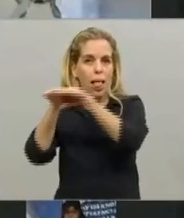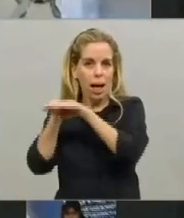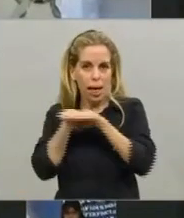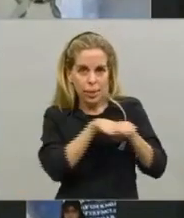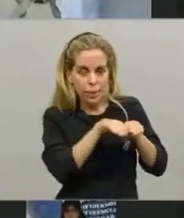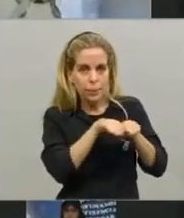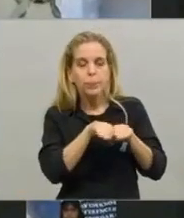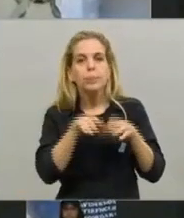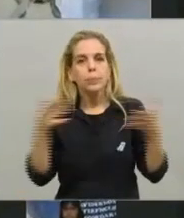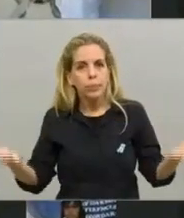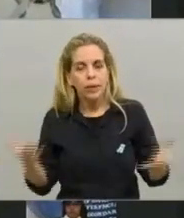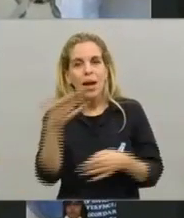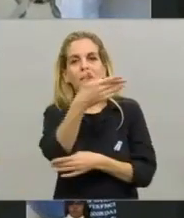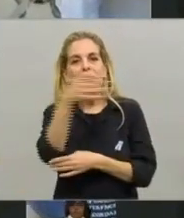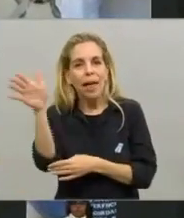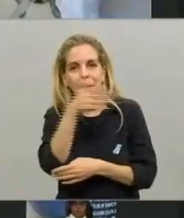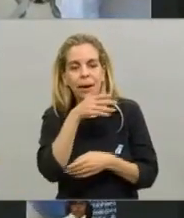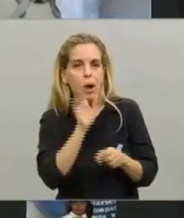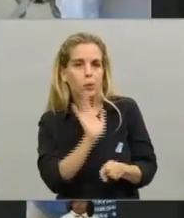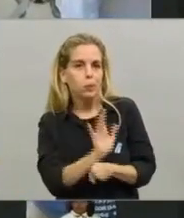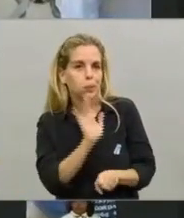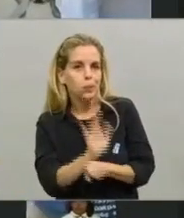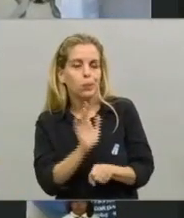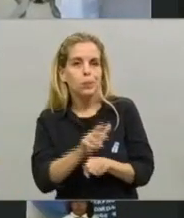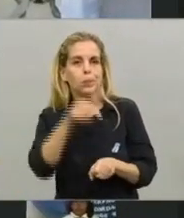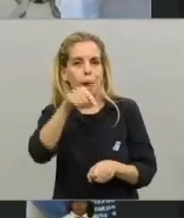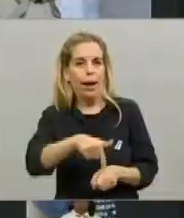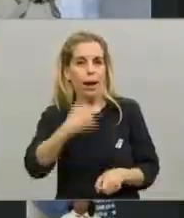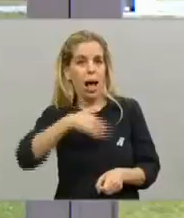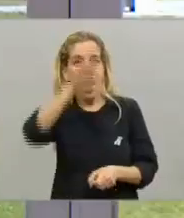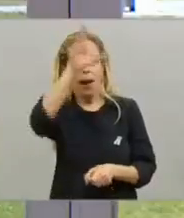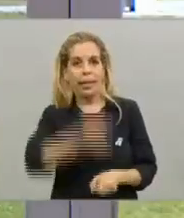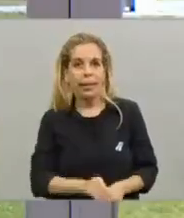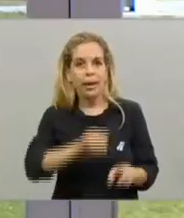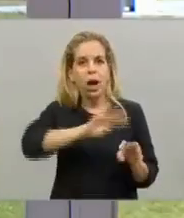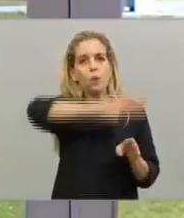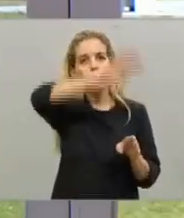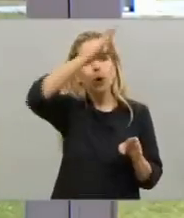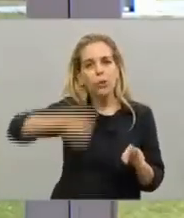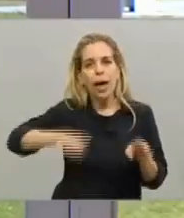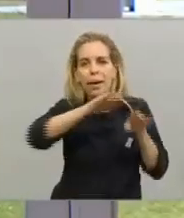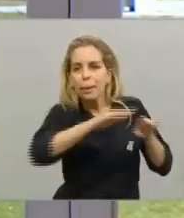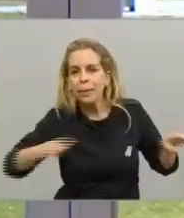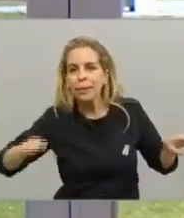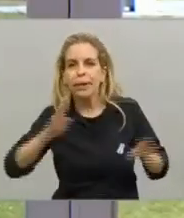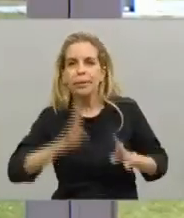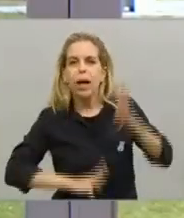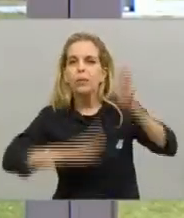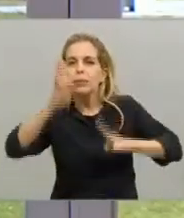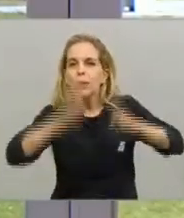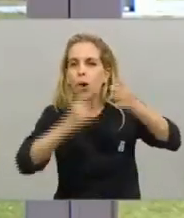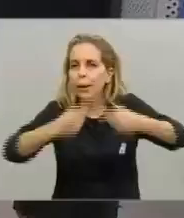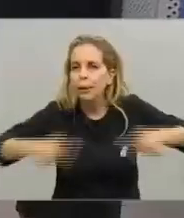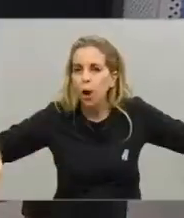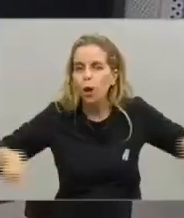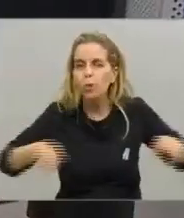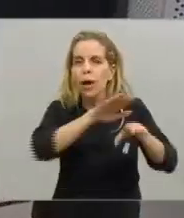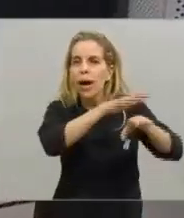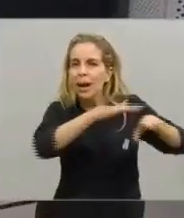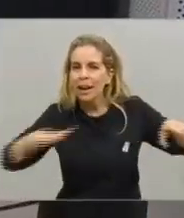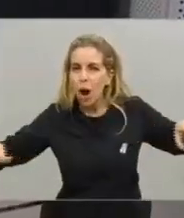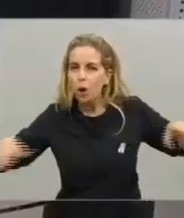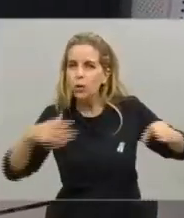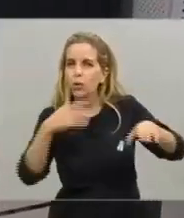Representa nuestra tierra, sus montañas, mesetas, llanuras y bosques, sus ríos